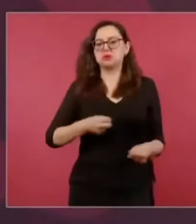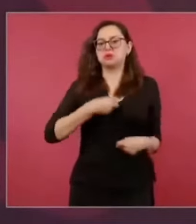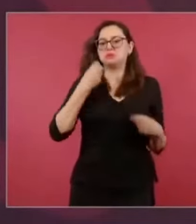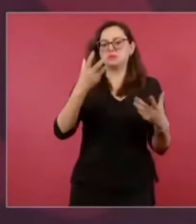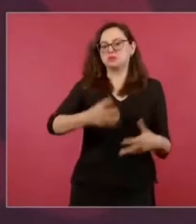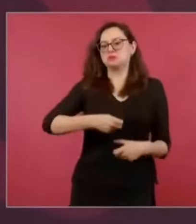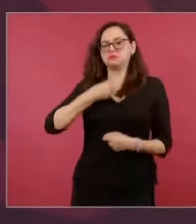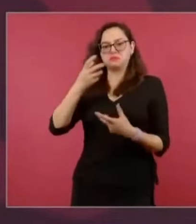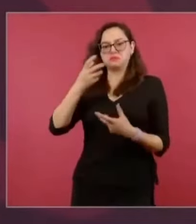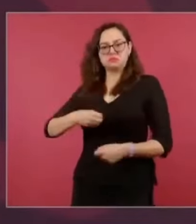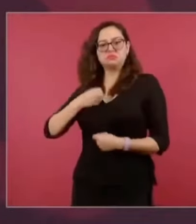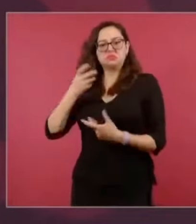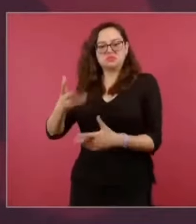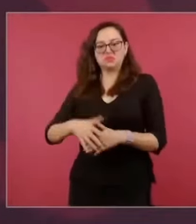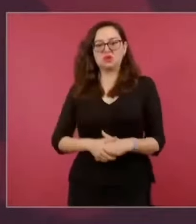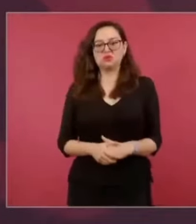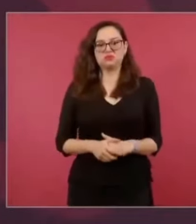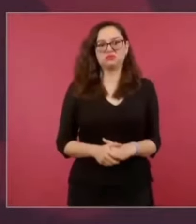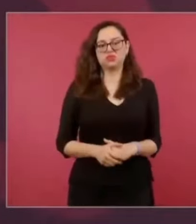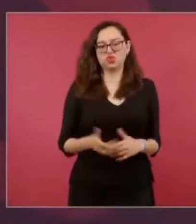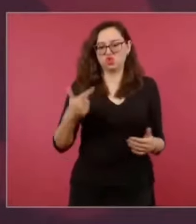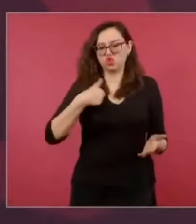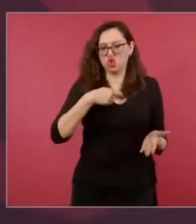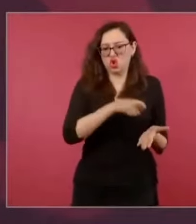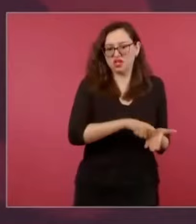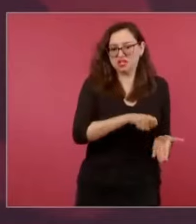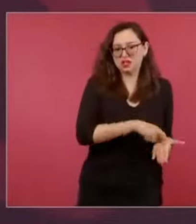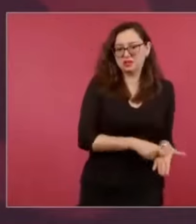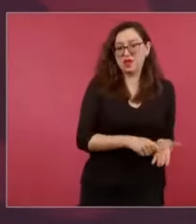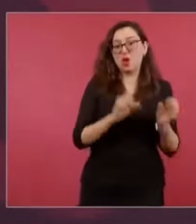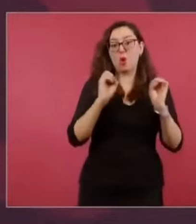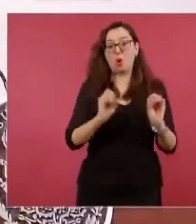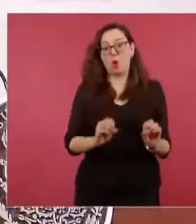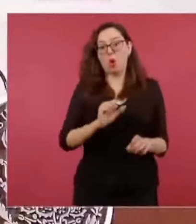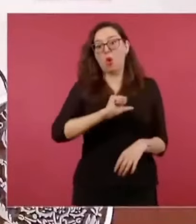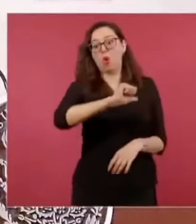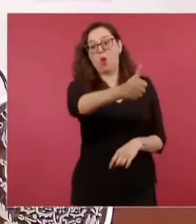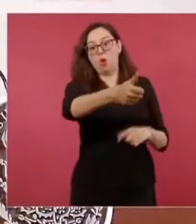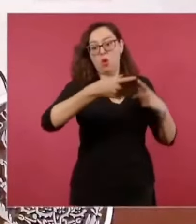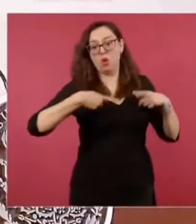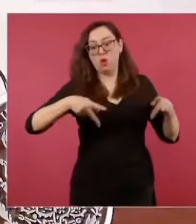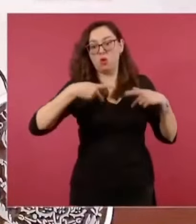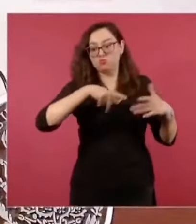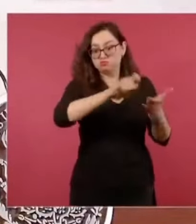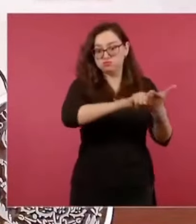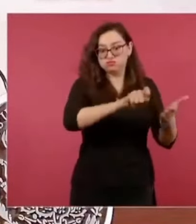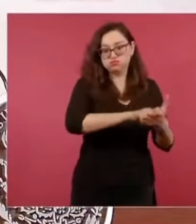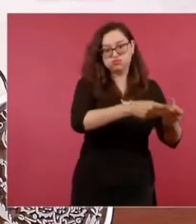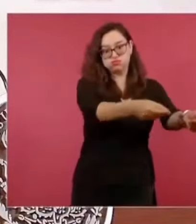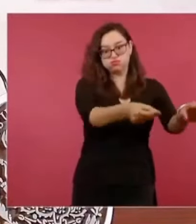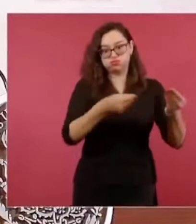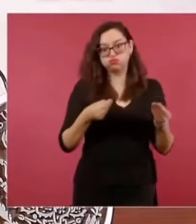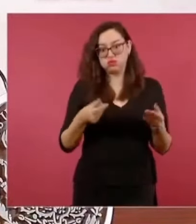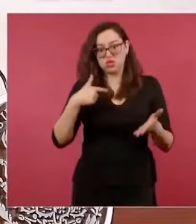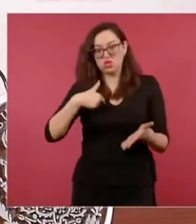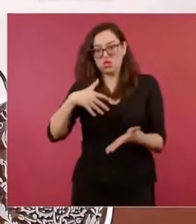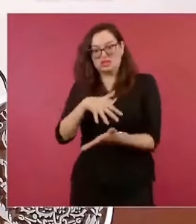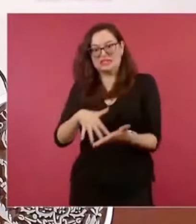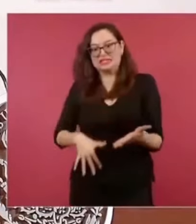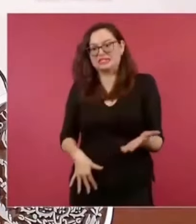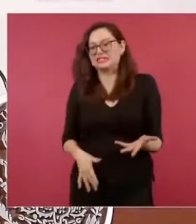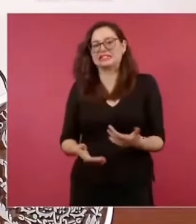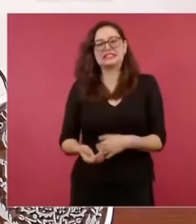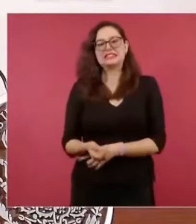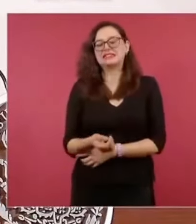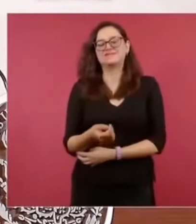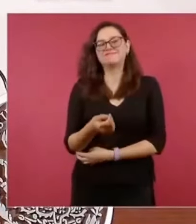yo no escriba, por eso tengo que aplicarme un poquito más, porque